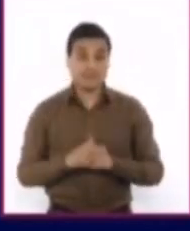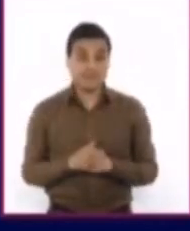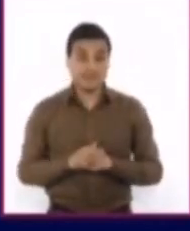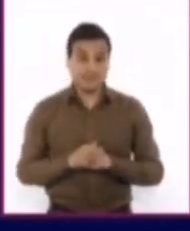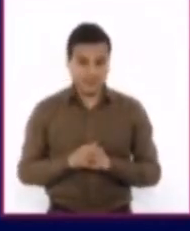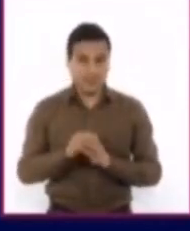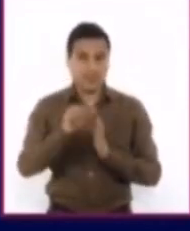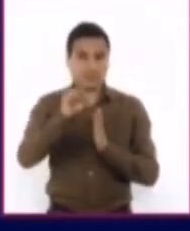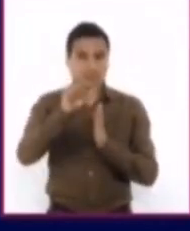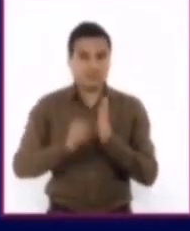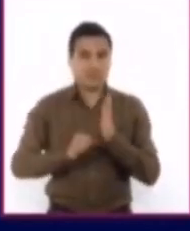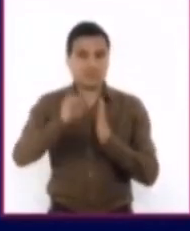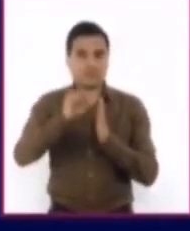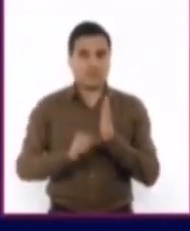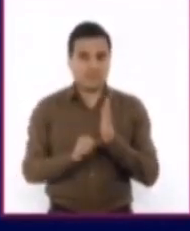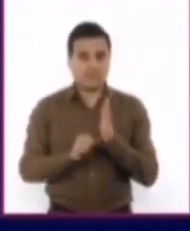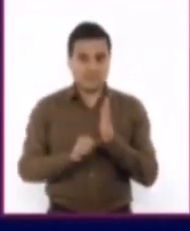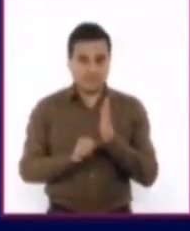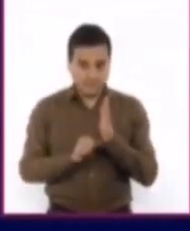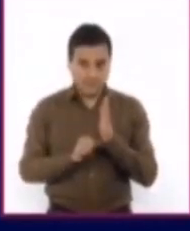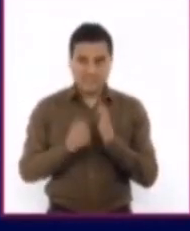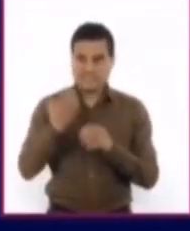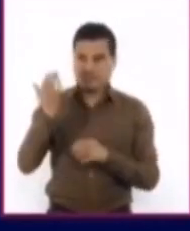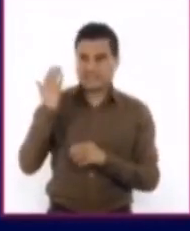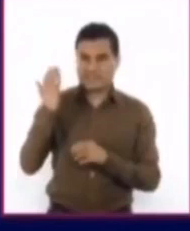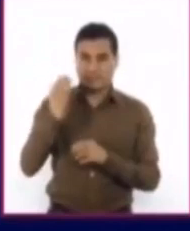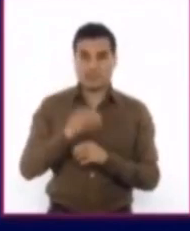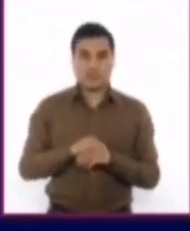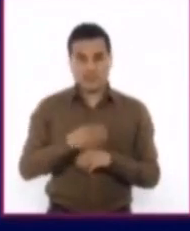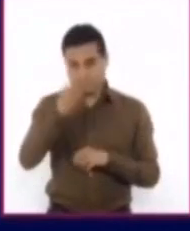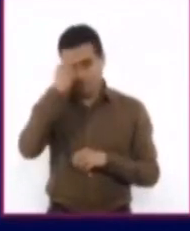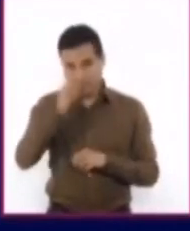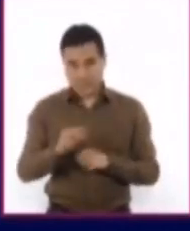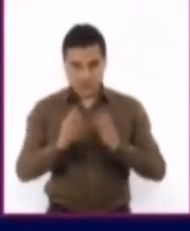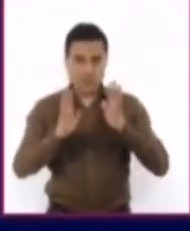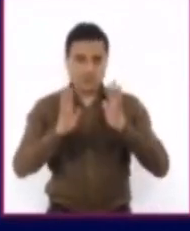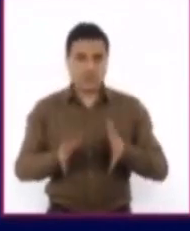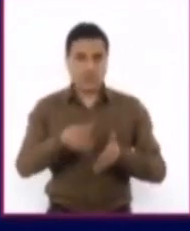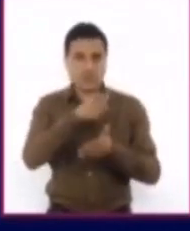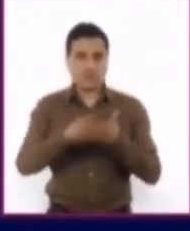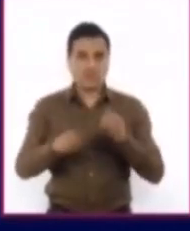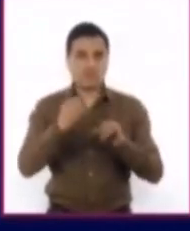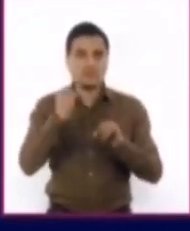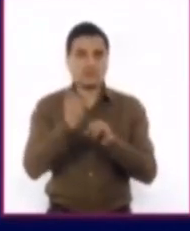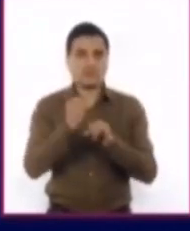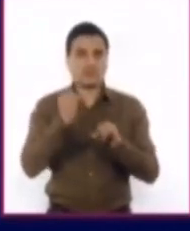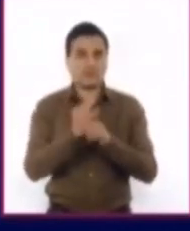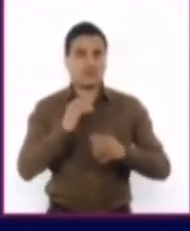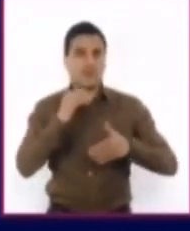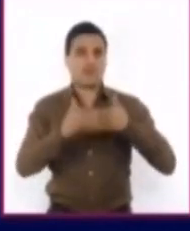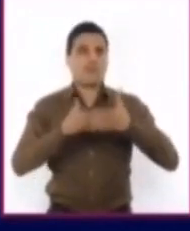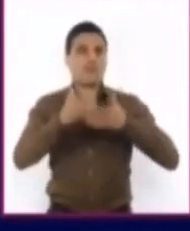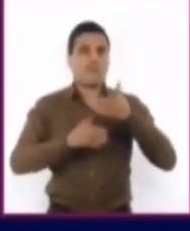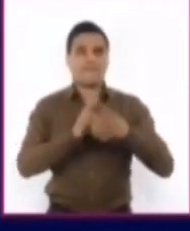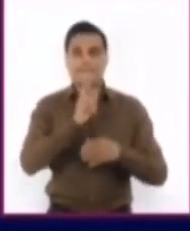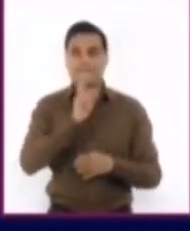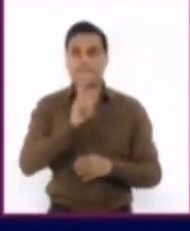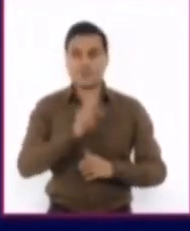en solo unos meses la pandemia empujó al mercado mexicano de compras en línea tres años adelante.